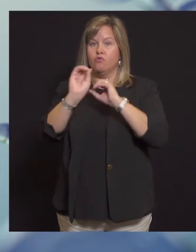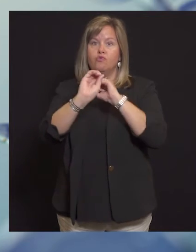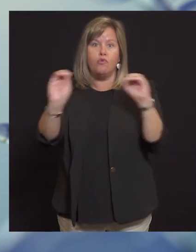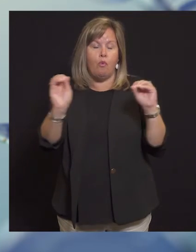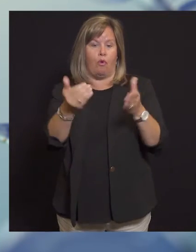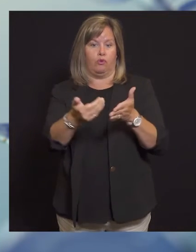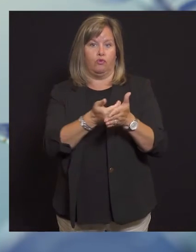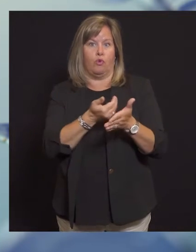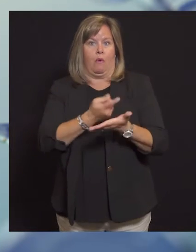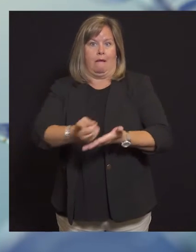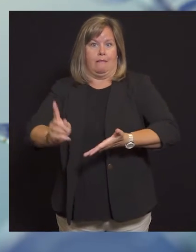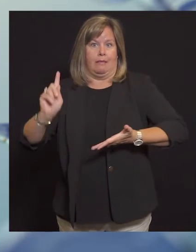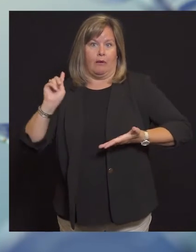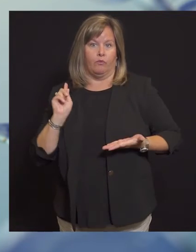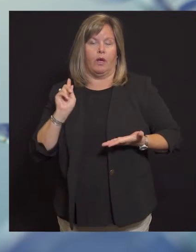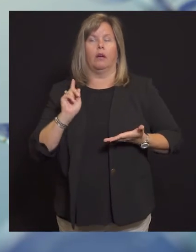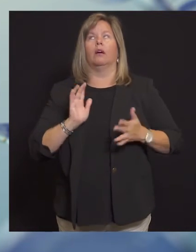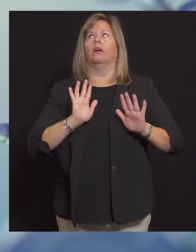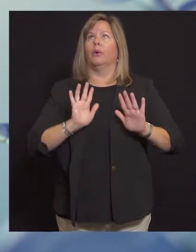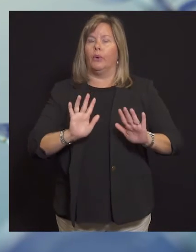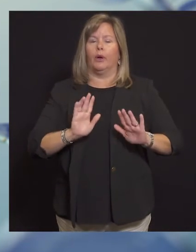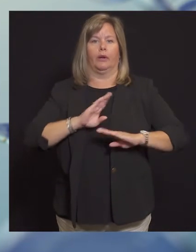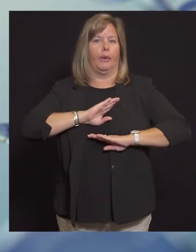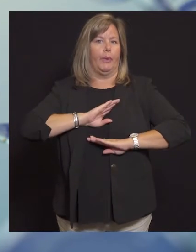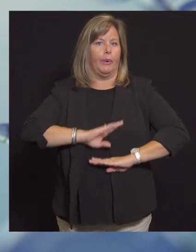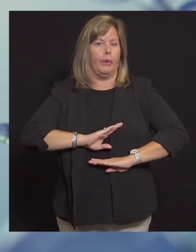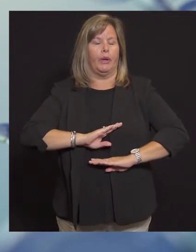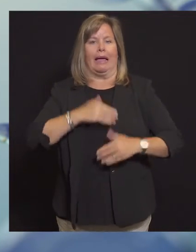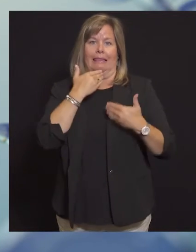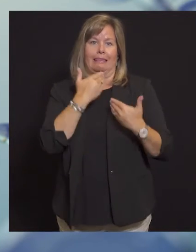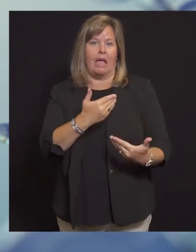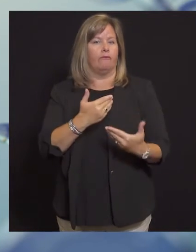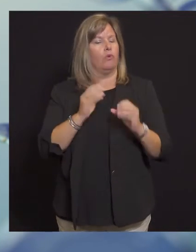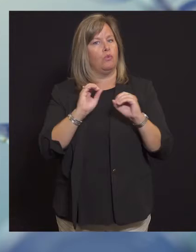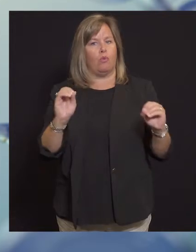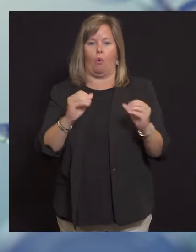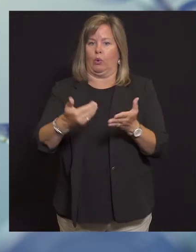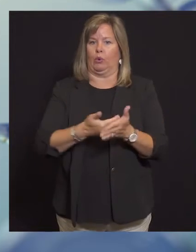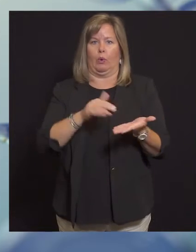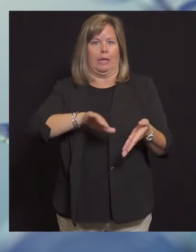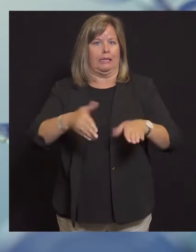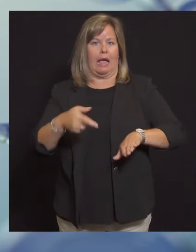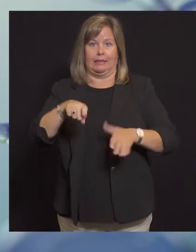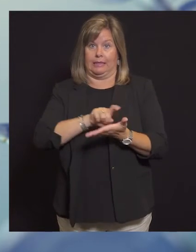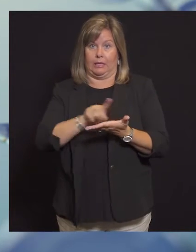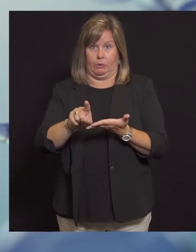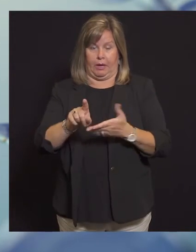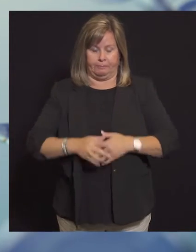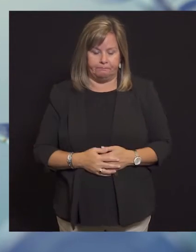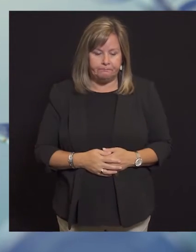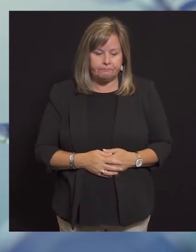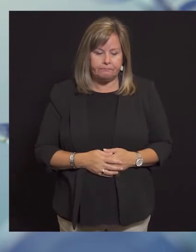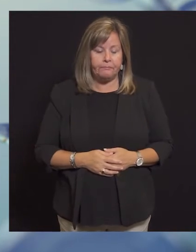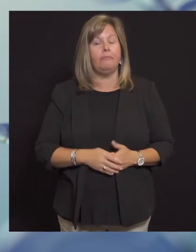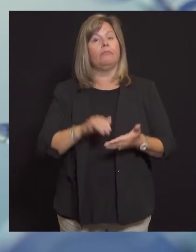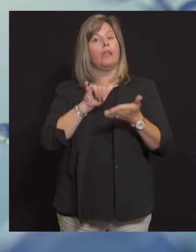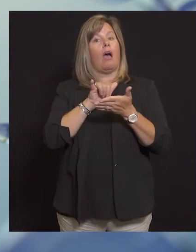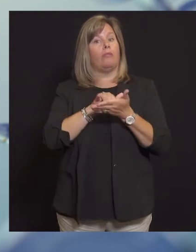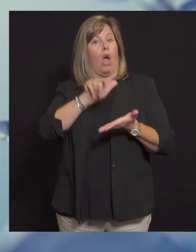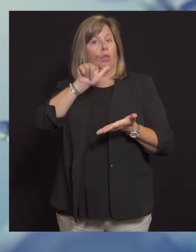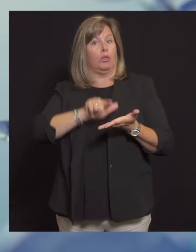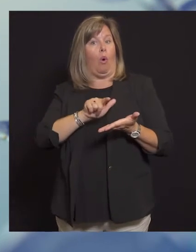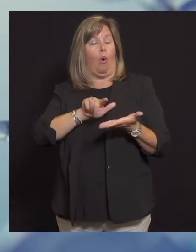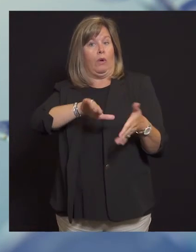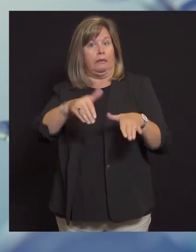149 muertes. Y ese es un número que se ha quedado plano durante la semana pasada. Así que estamos muy